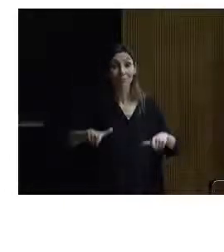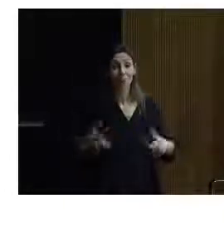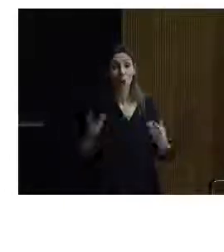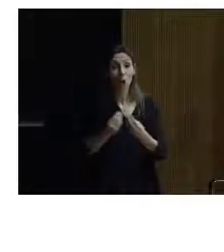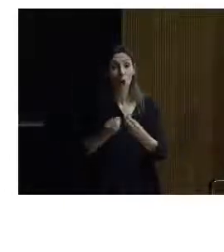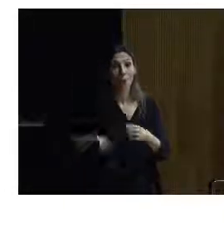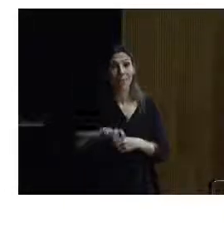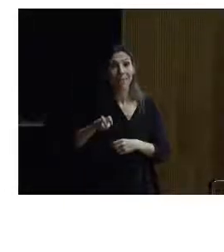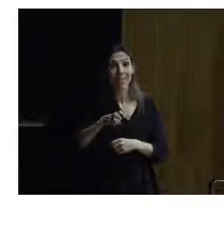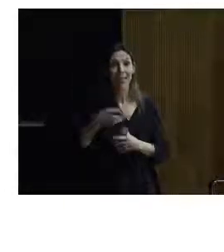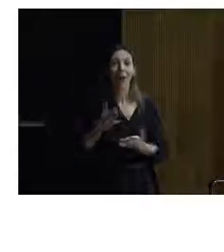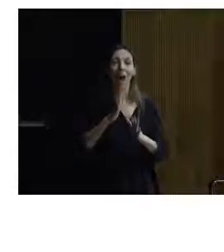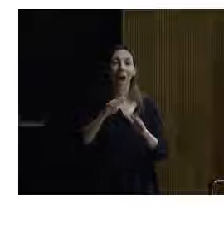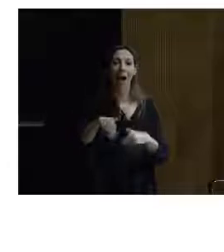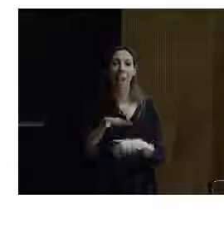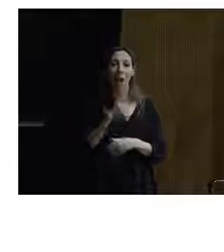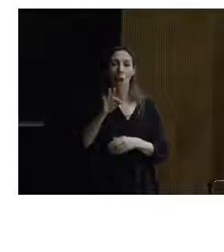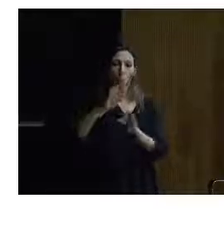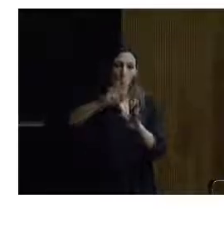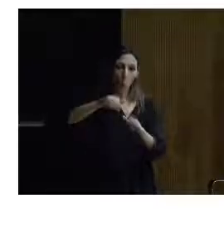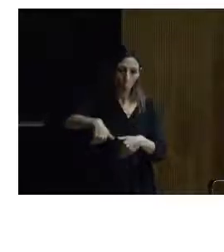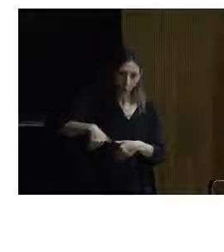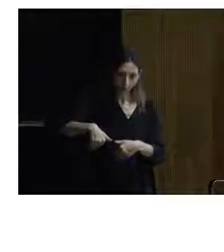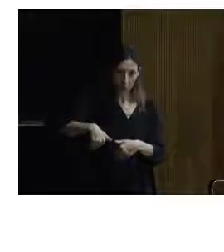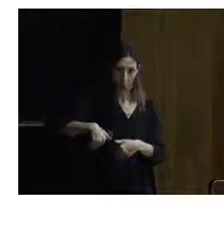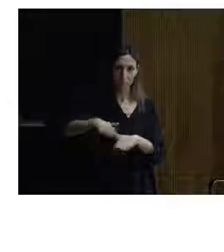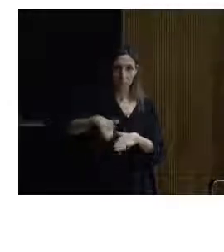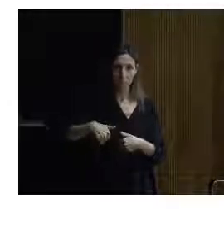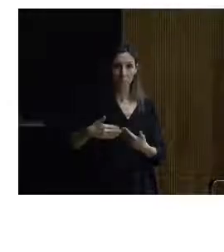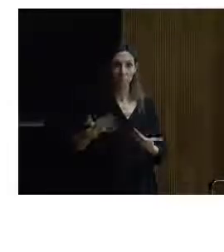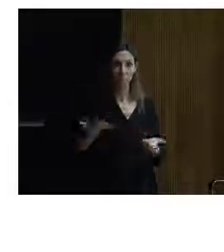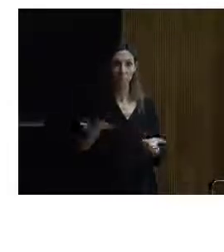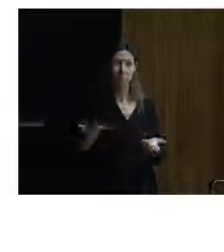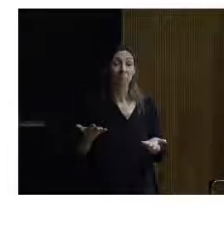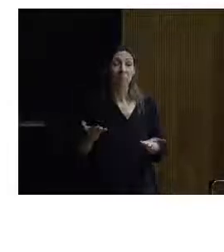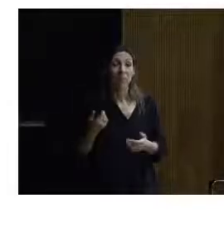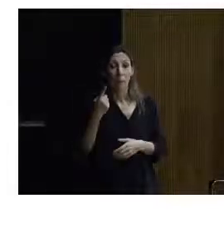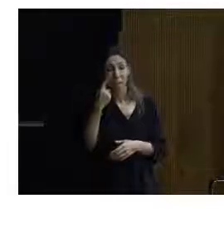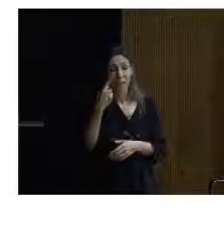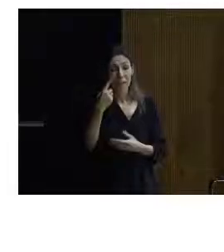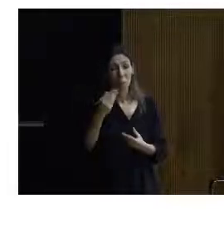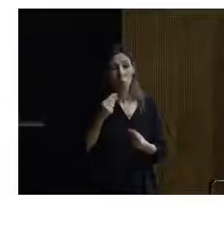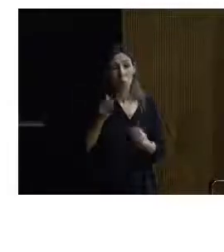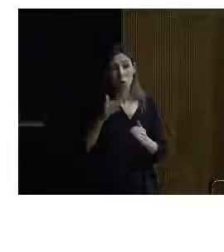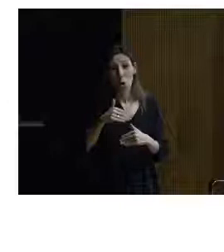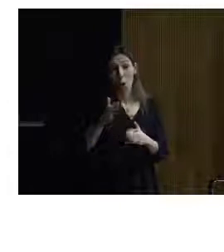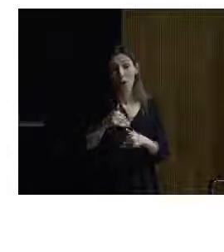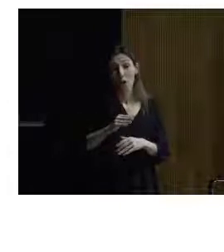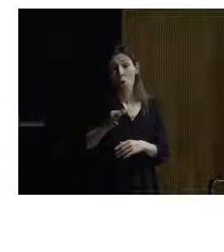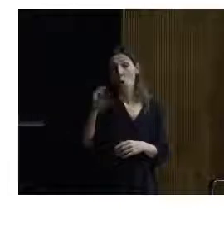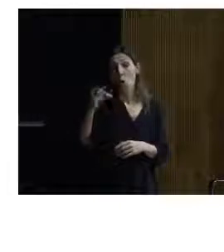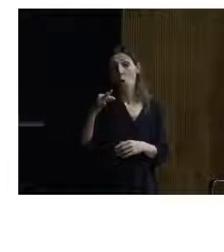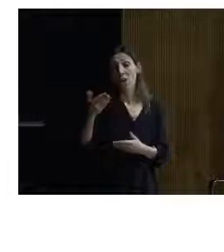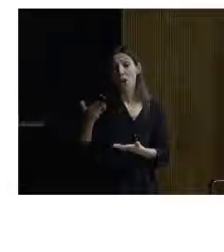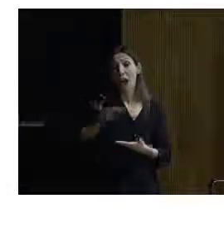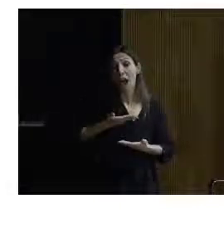última opción. Y como tuve muy poca vigilancia en la redacción del proyecto y solamente tuve la ayuda de mi compañera